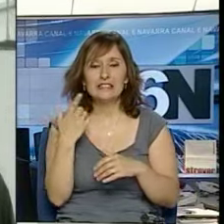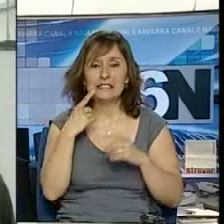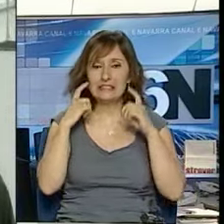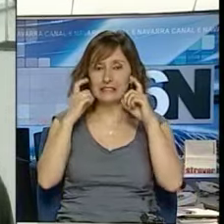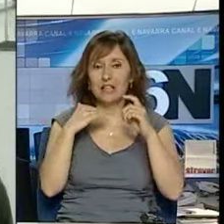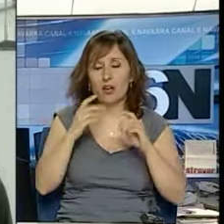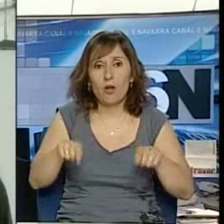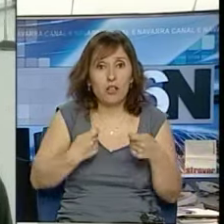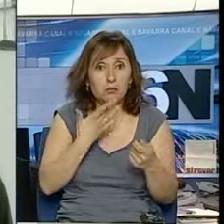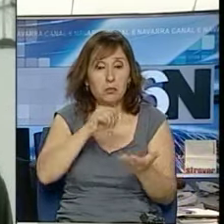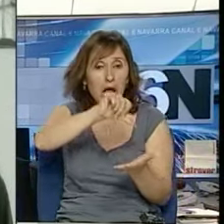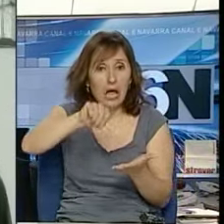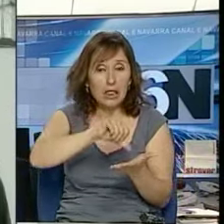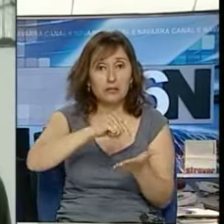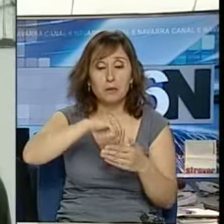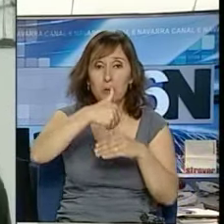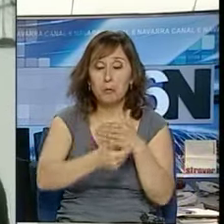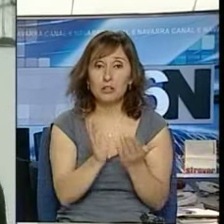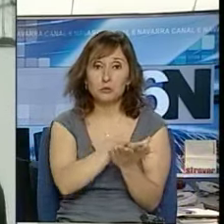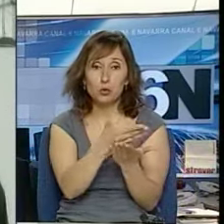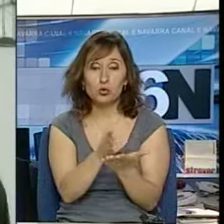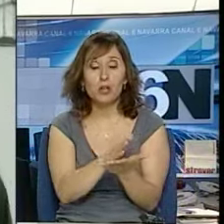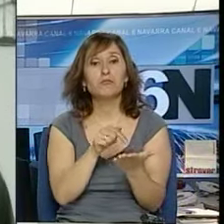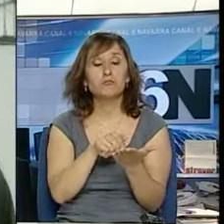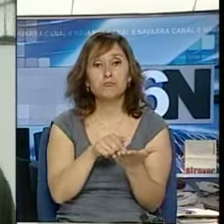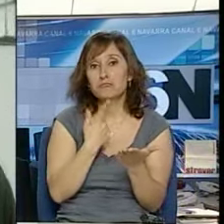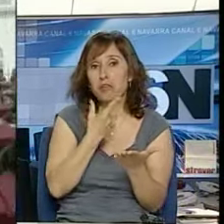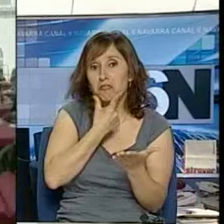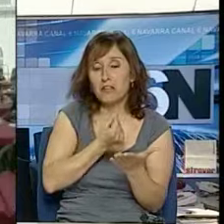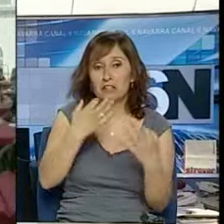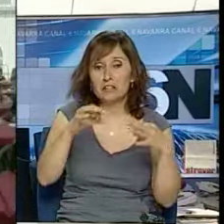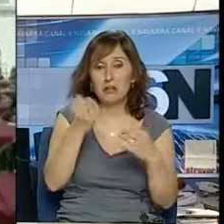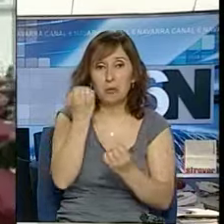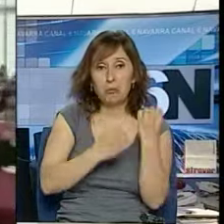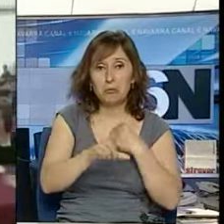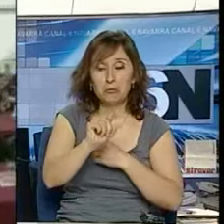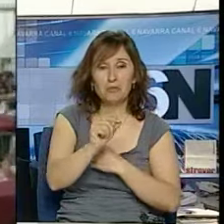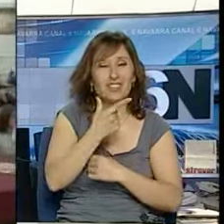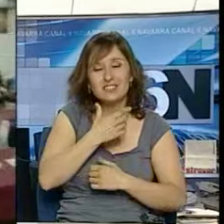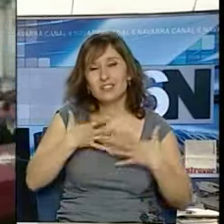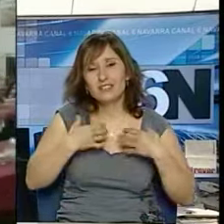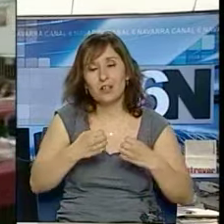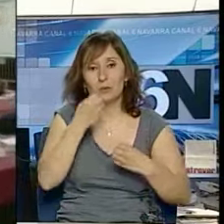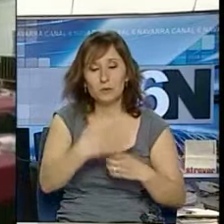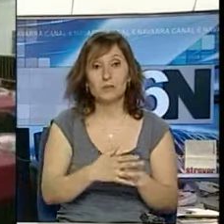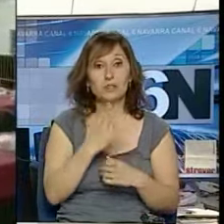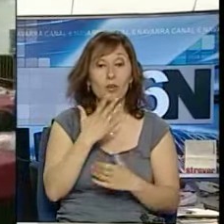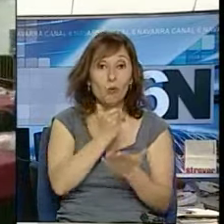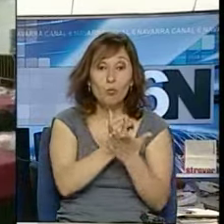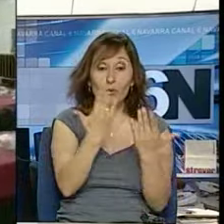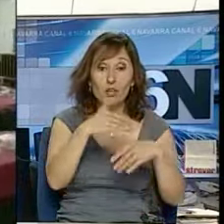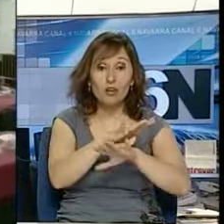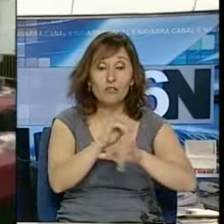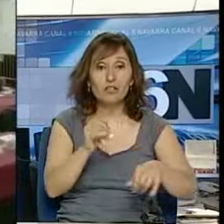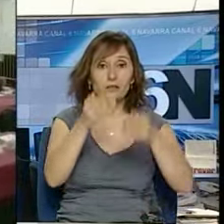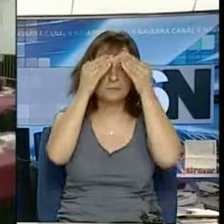natural, como es el aceite de oliva, con un pan tostado que es algo sencillo, económico y súper sano. Una vez terminada la prueba, los escolares recogen